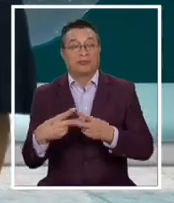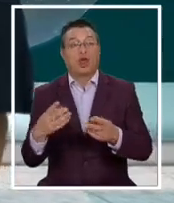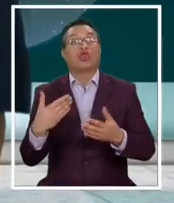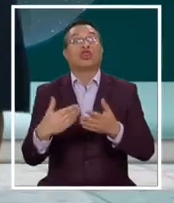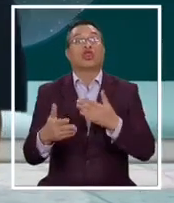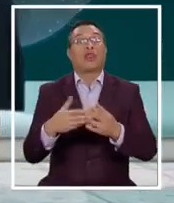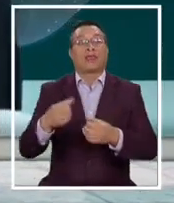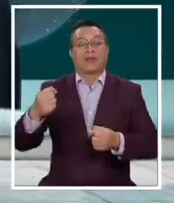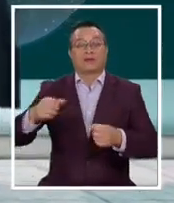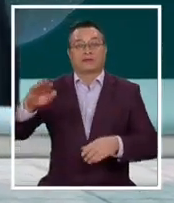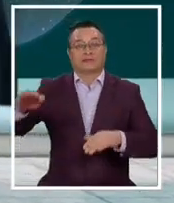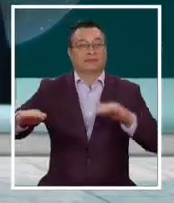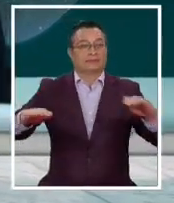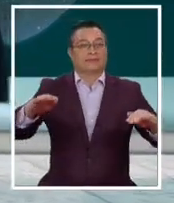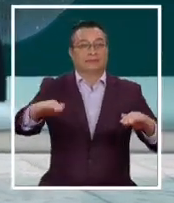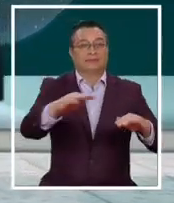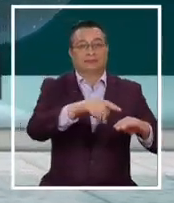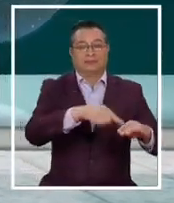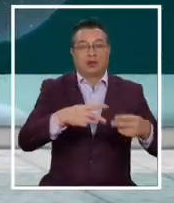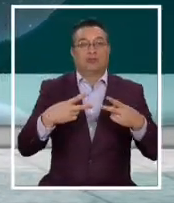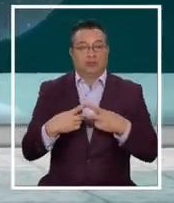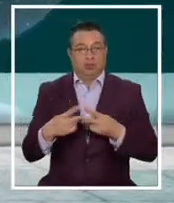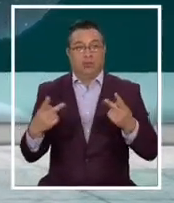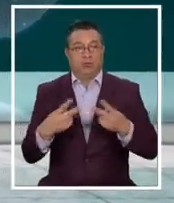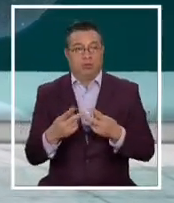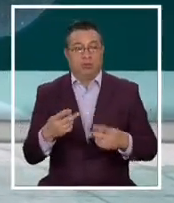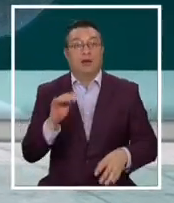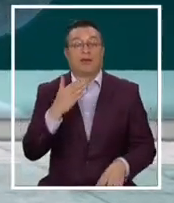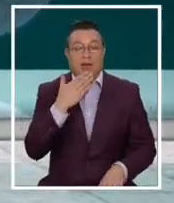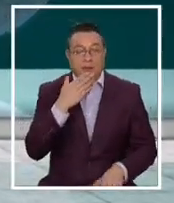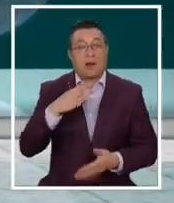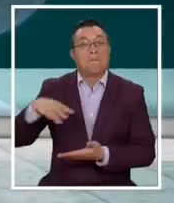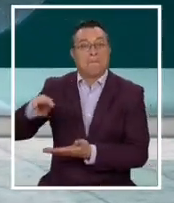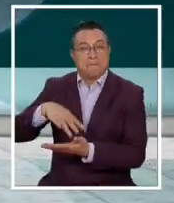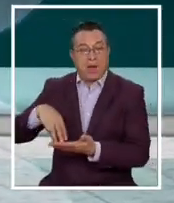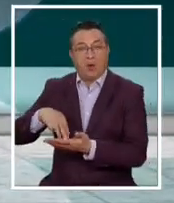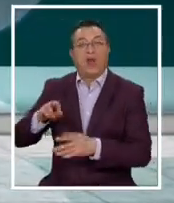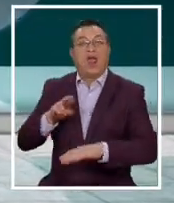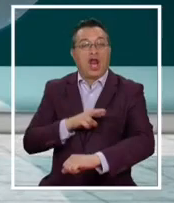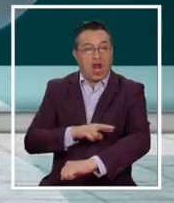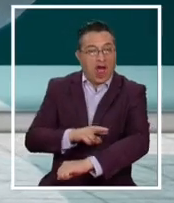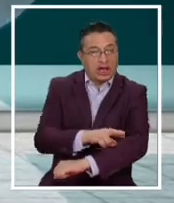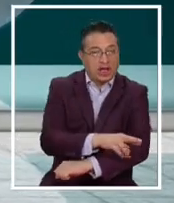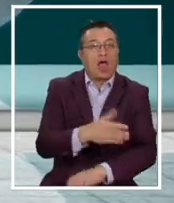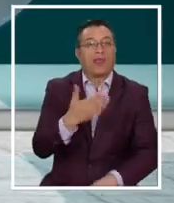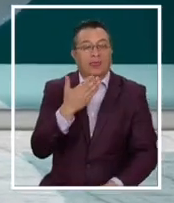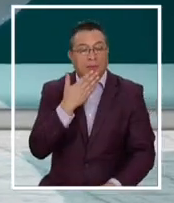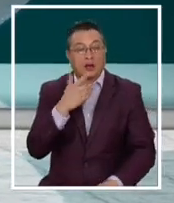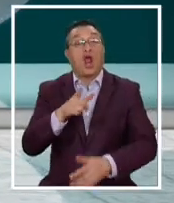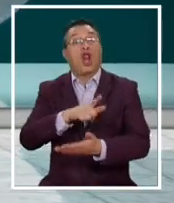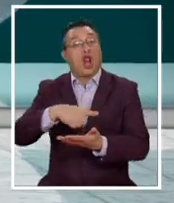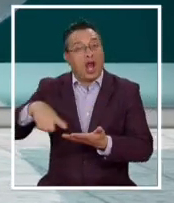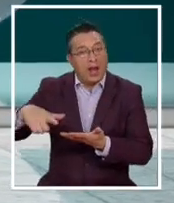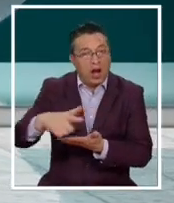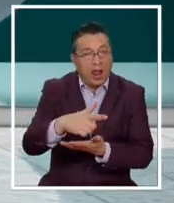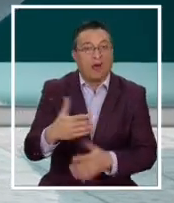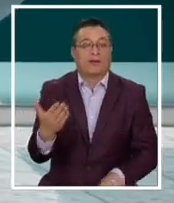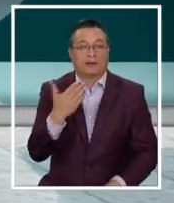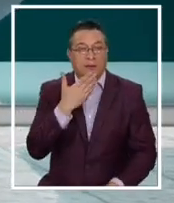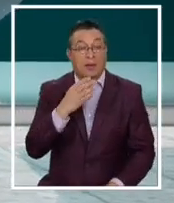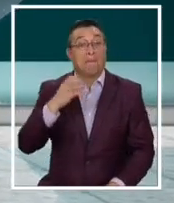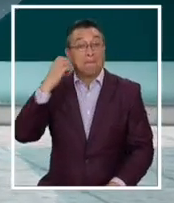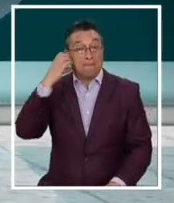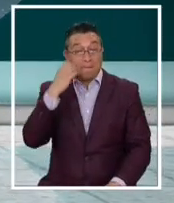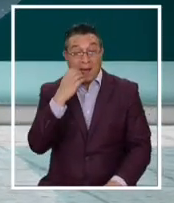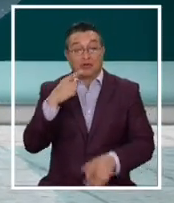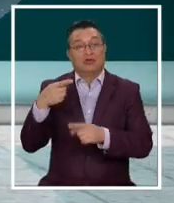estos móviles, en qué puntos de la región. Pero ya están también en Maule, Los Ríos y se suman la otra semana los lagos y esperan que en mayo